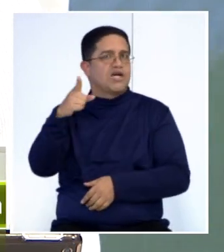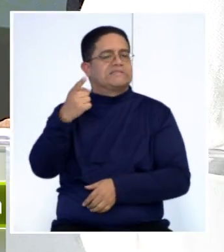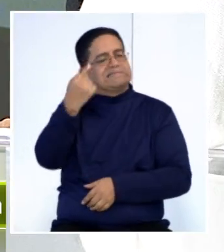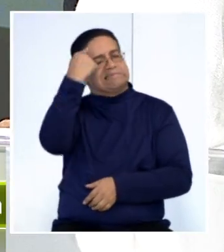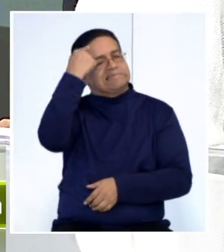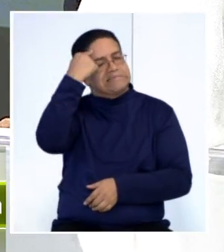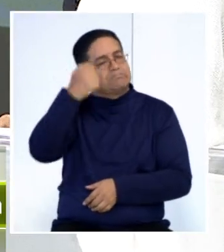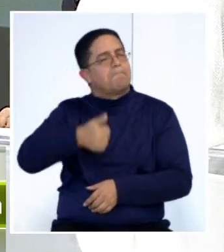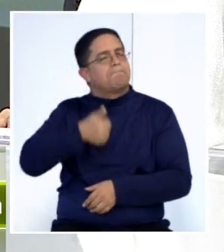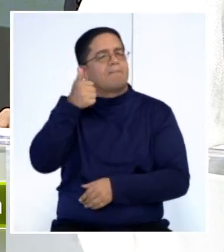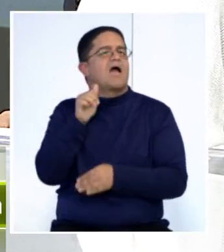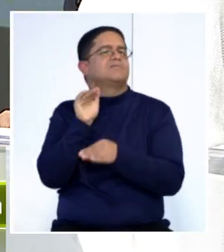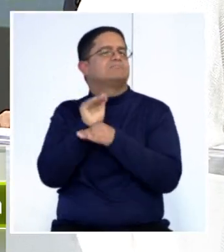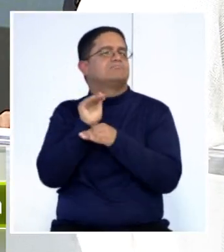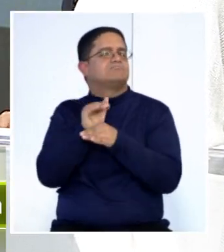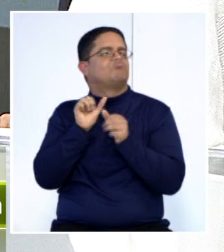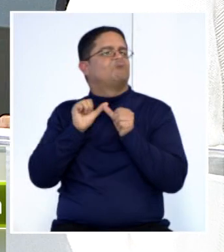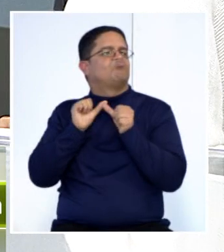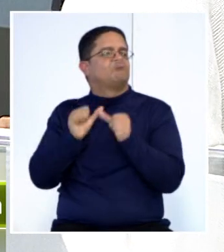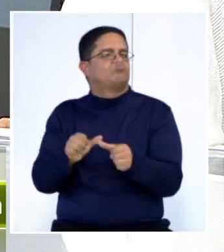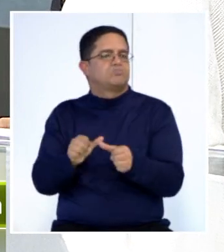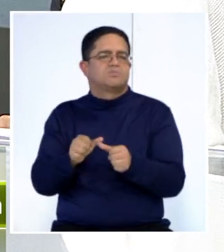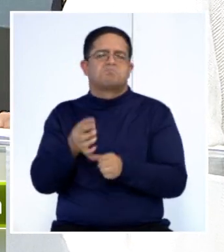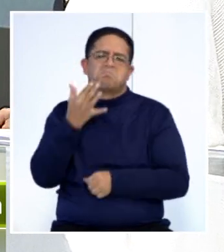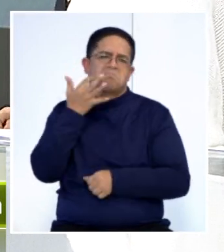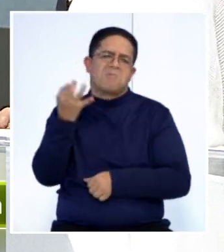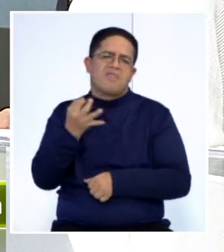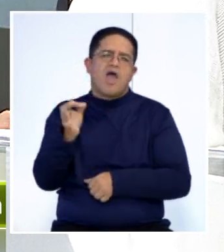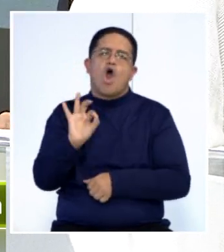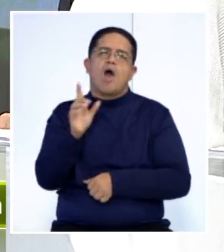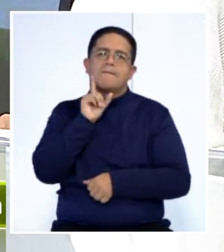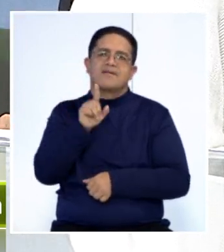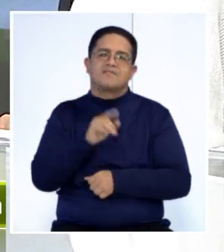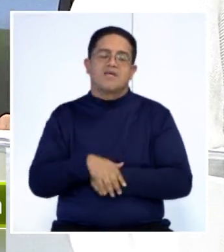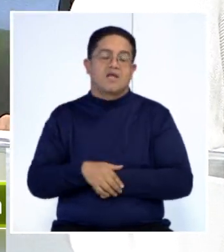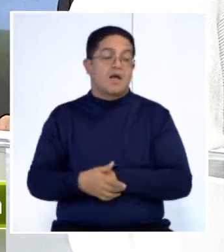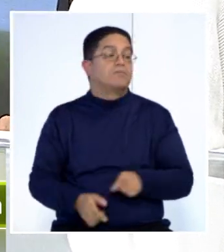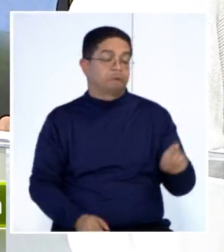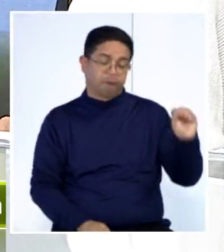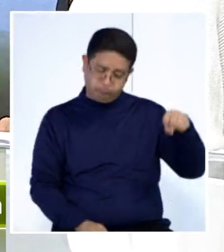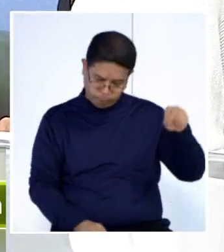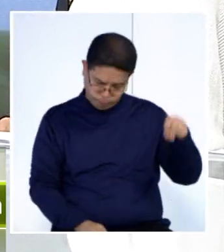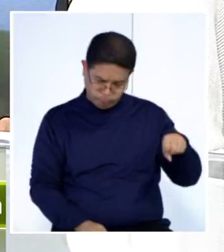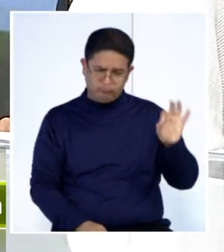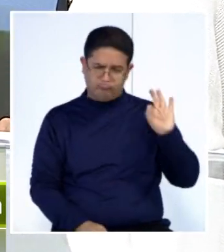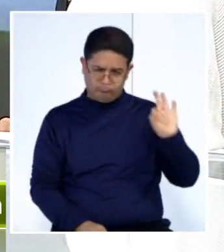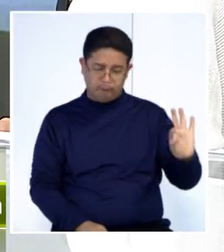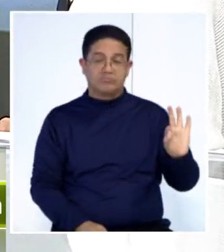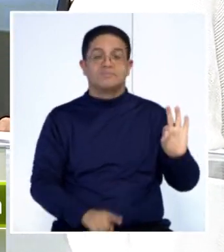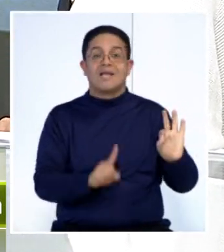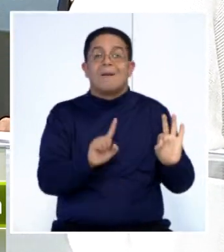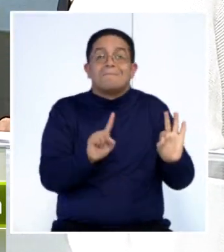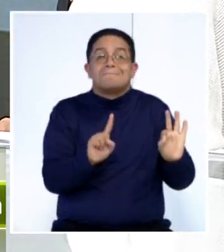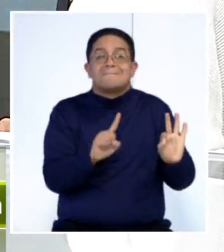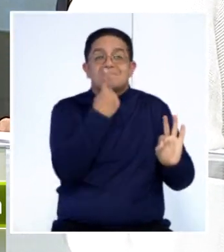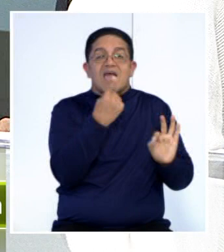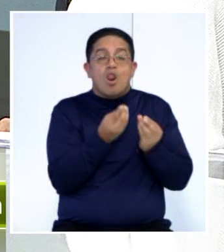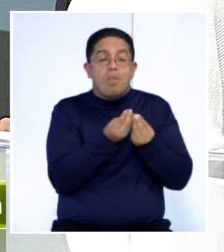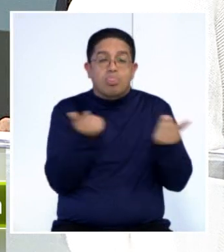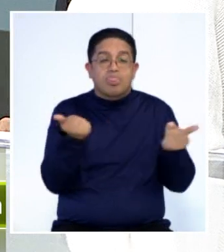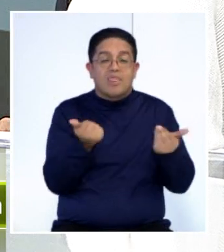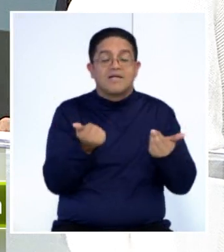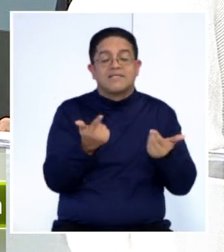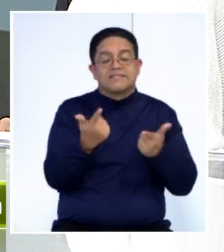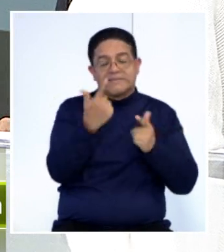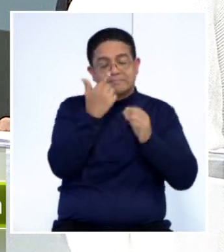que más se conserva para estos pacientes. ¿Esto es cierto o es falso? Es característica de esta enfermedad, o sea, que ataca primero la memoria